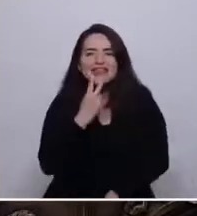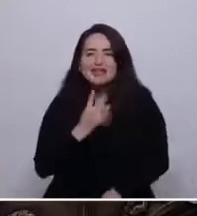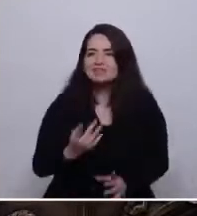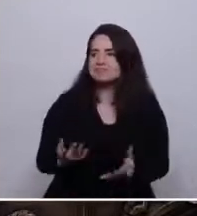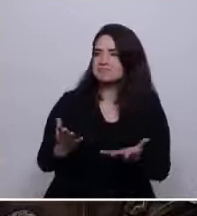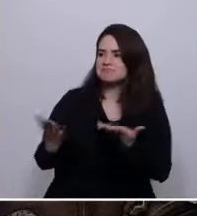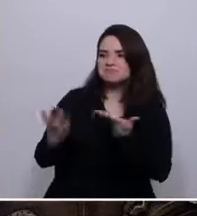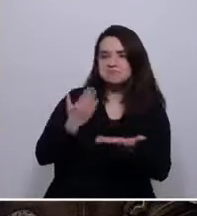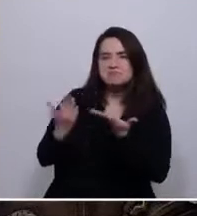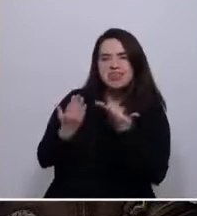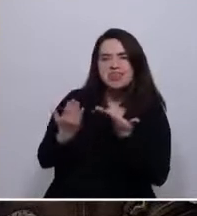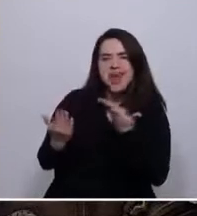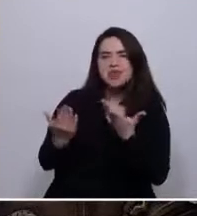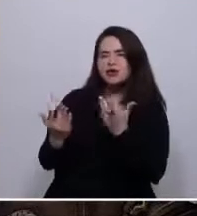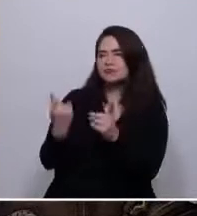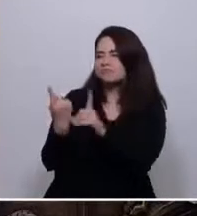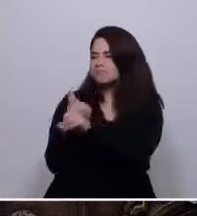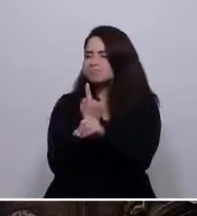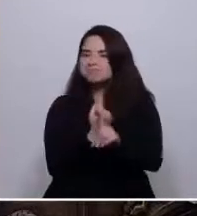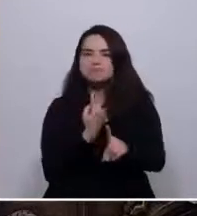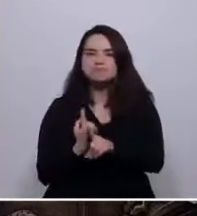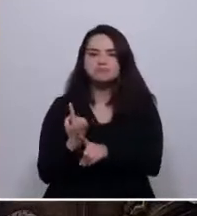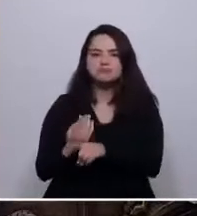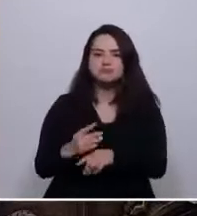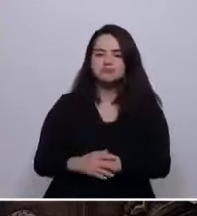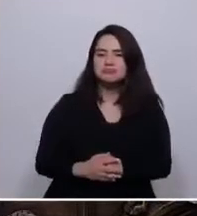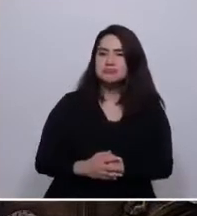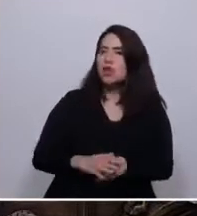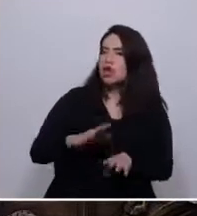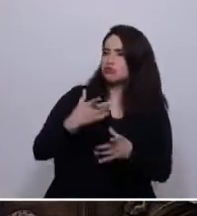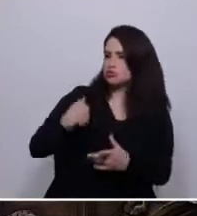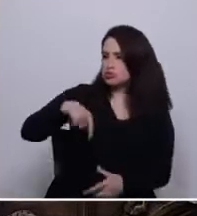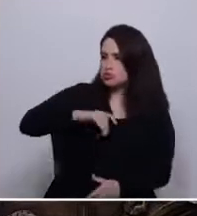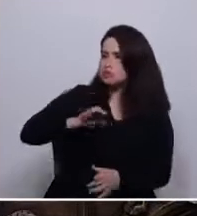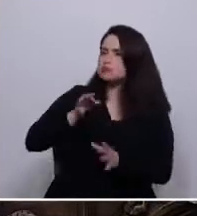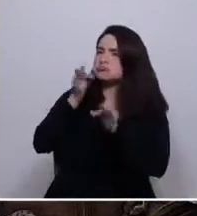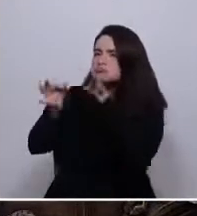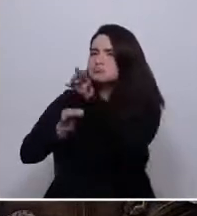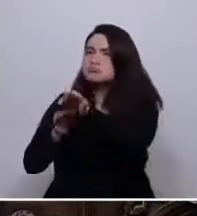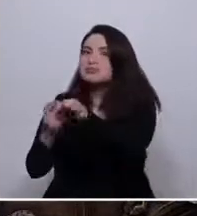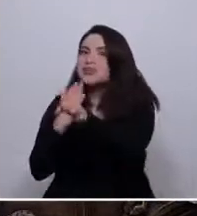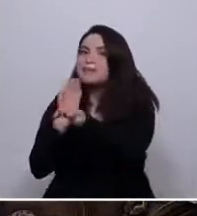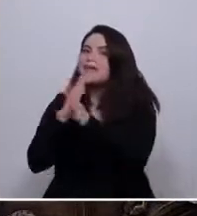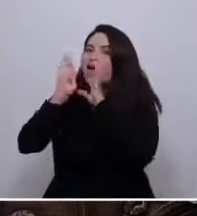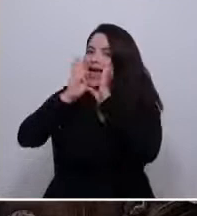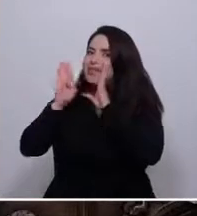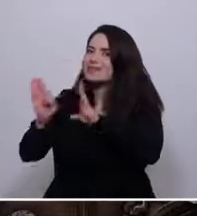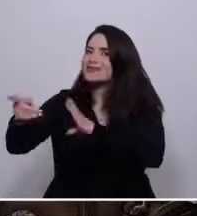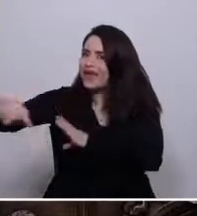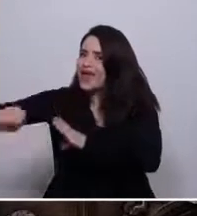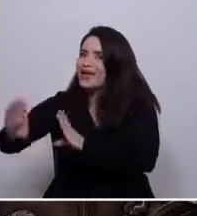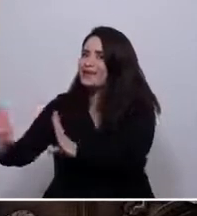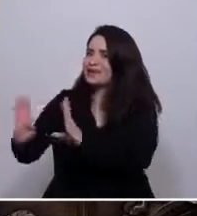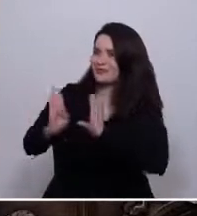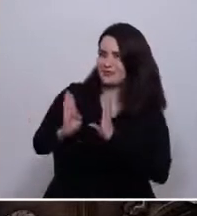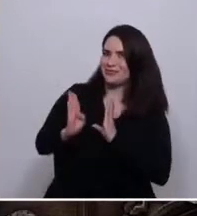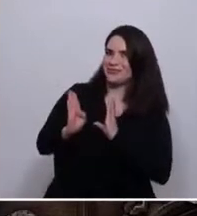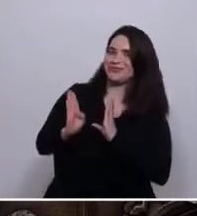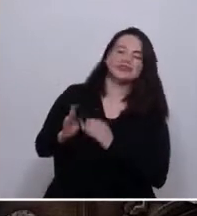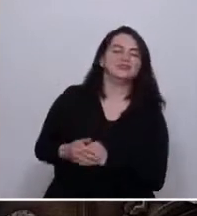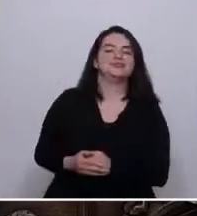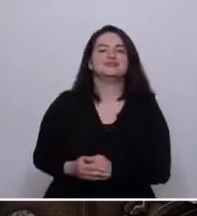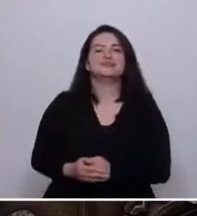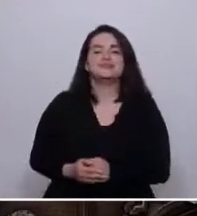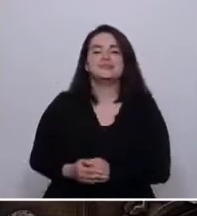diálogo con ellos, en darles razones en favor nuestro, pero en escuchar también las que ellos puedan darnos y en